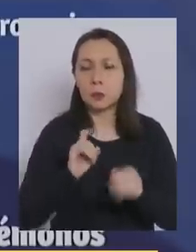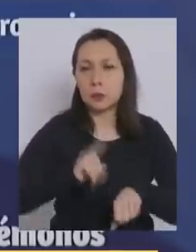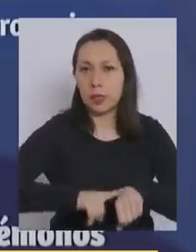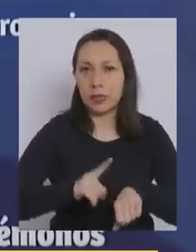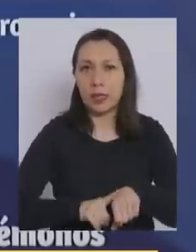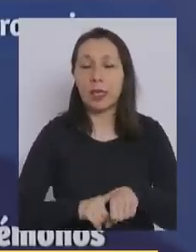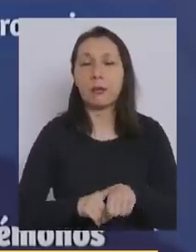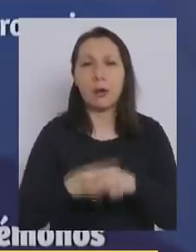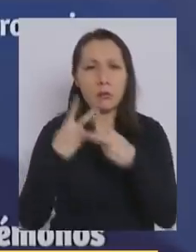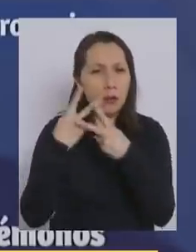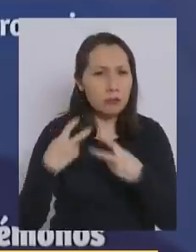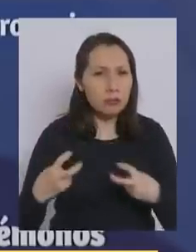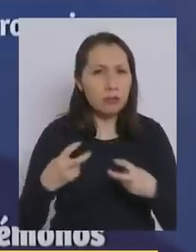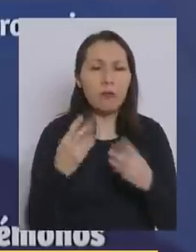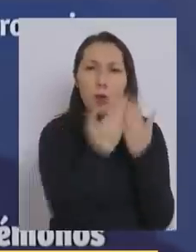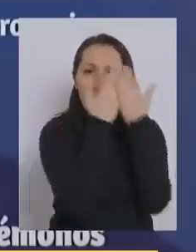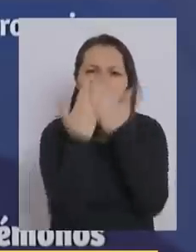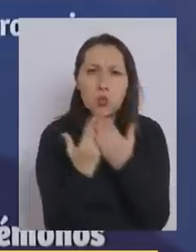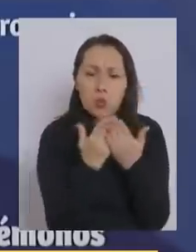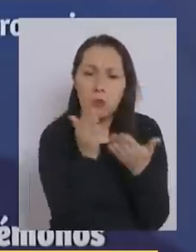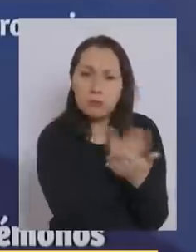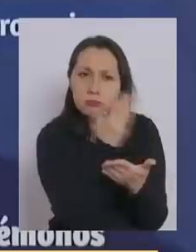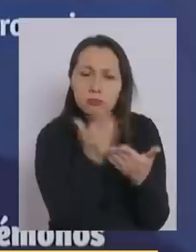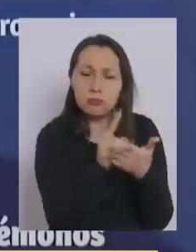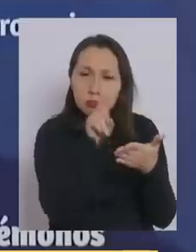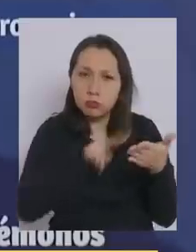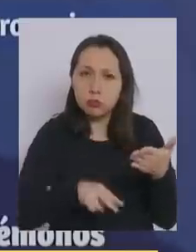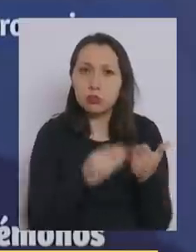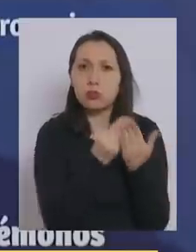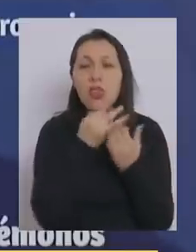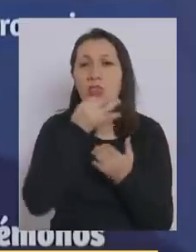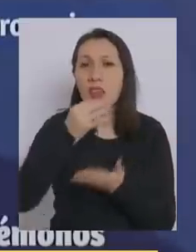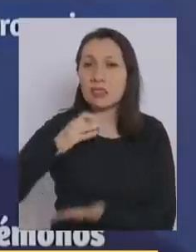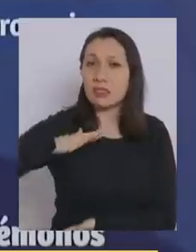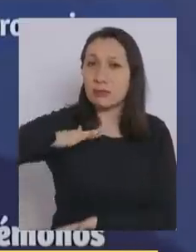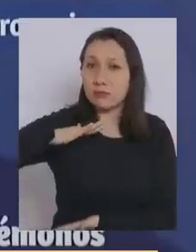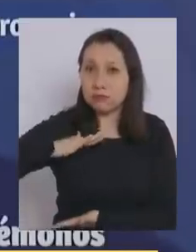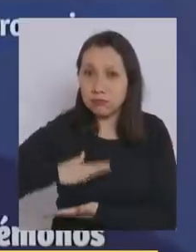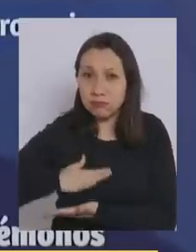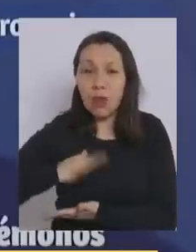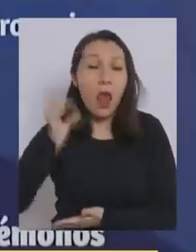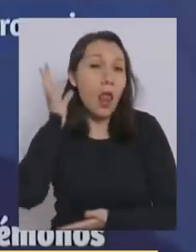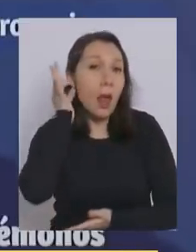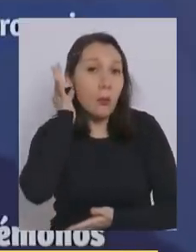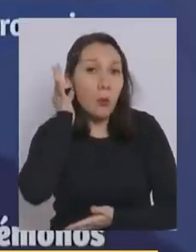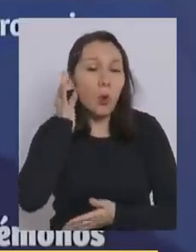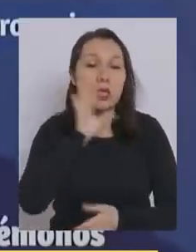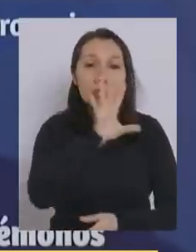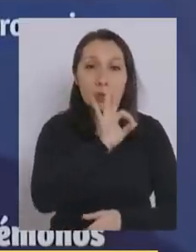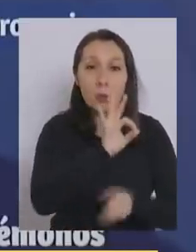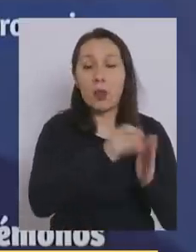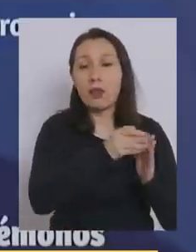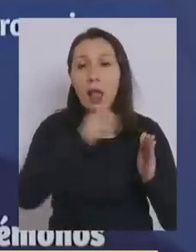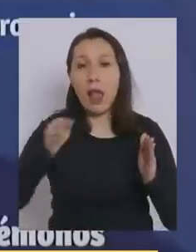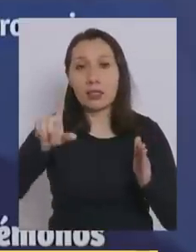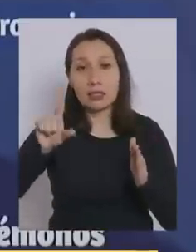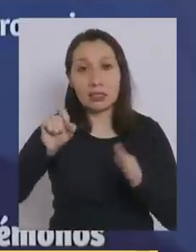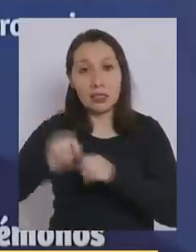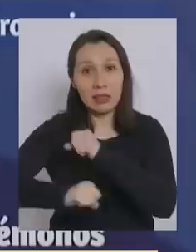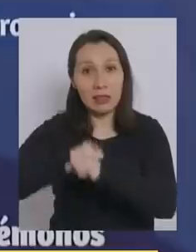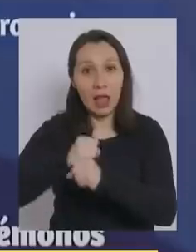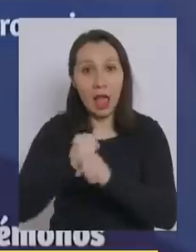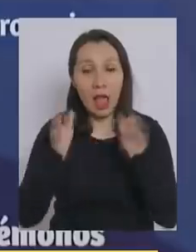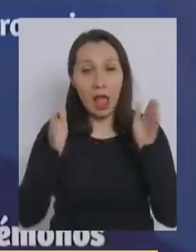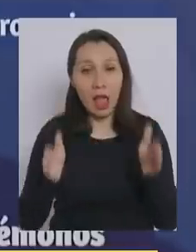Una revisión bibliográfica afirma que la mamografía en mujeres de 50 a 70 años de edad